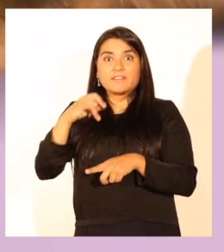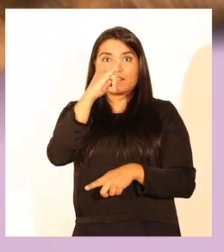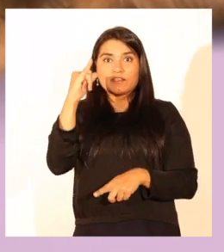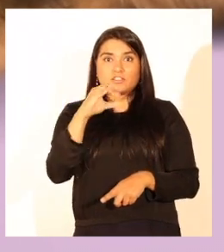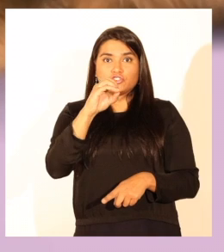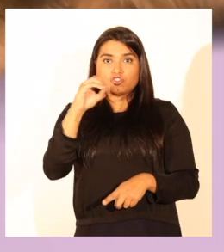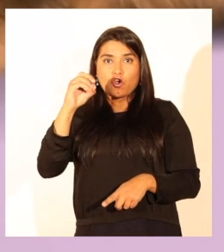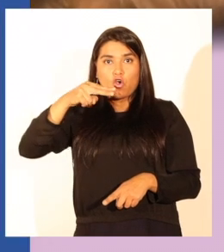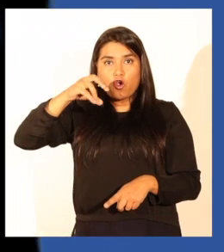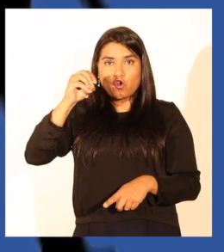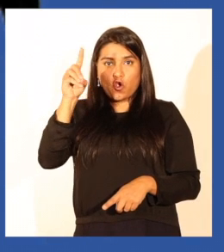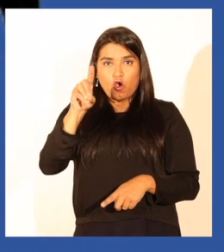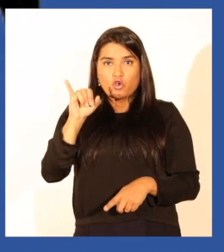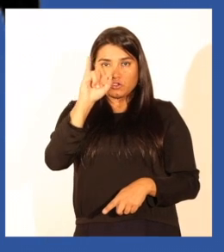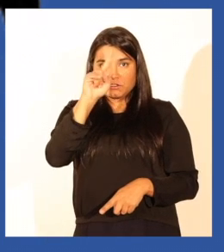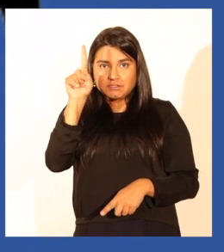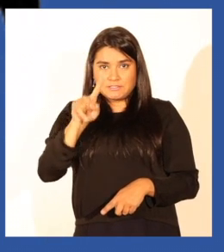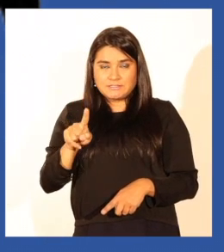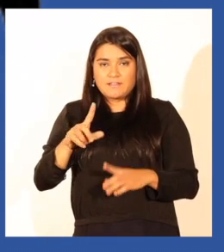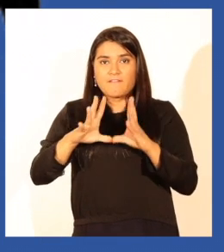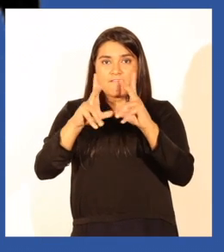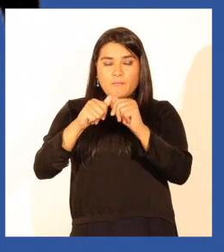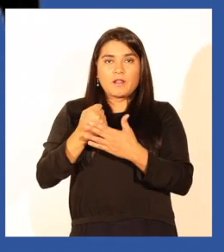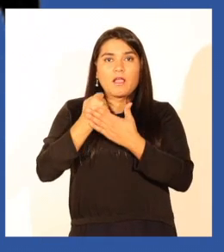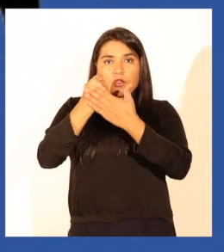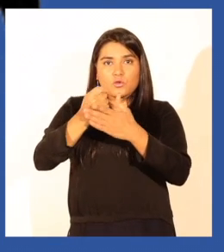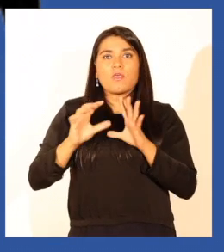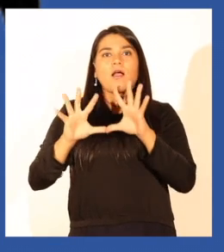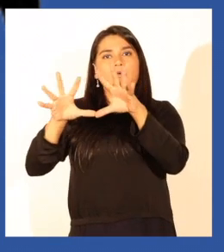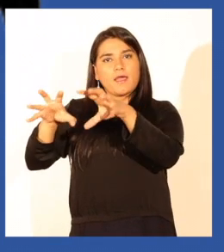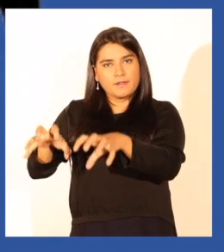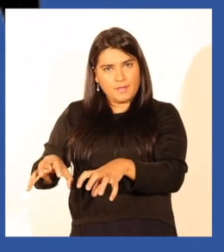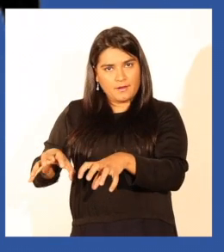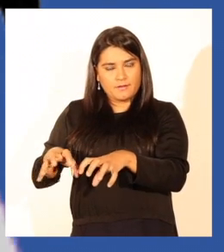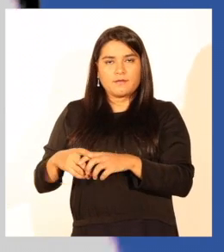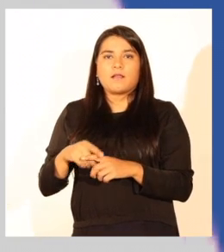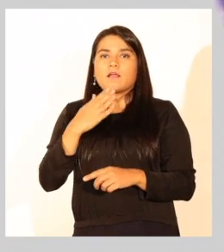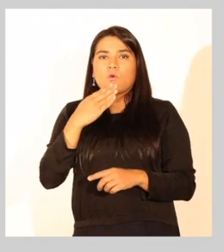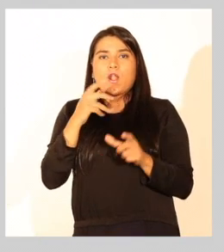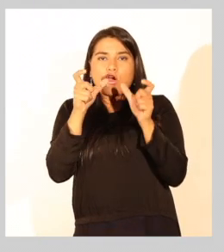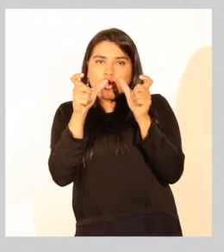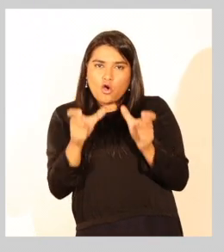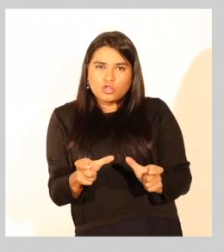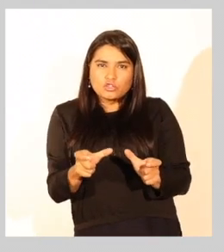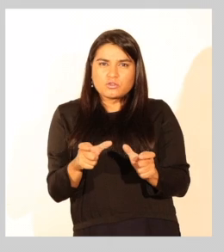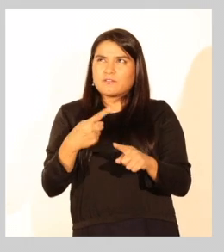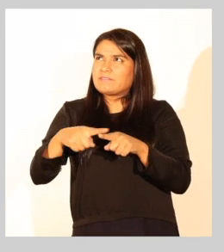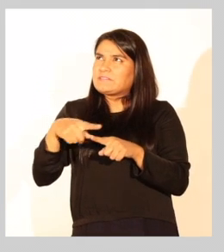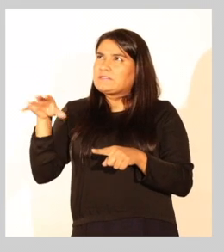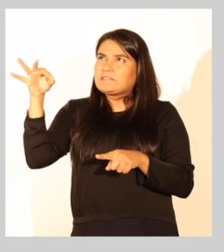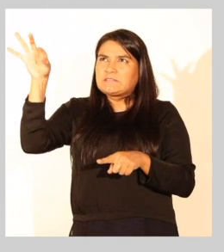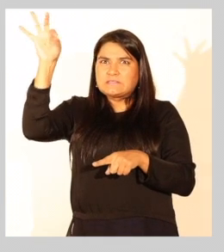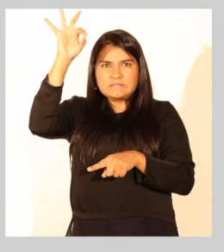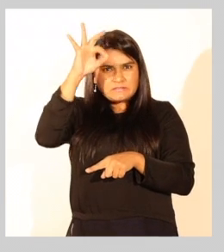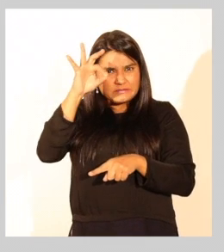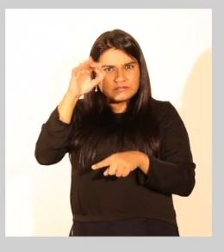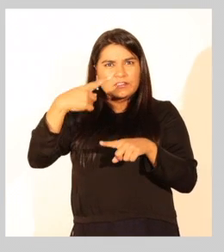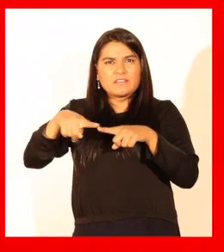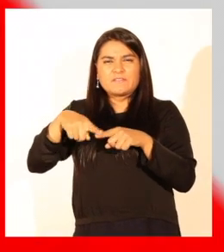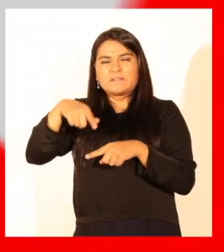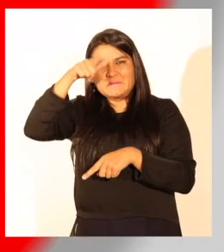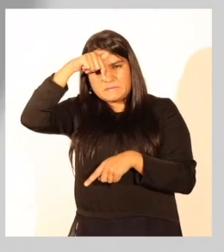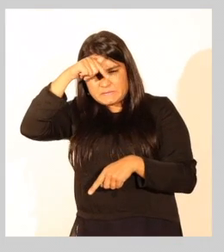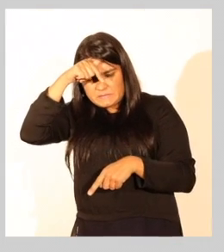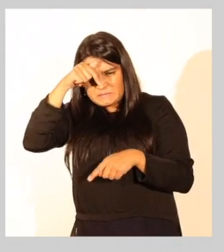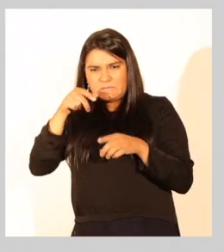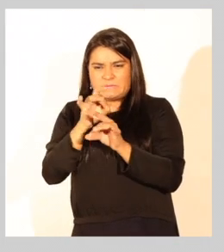zoonosis, beneficiando a más de 2.000 familias. En tanto, el control de vectores que correspondió a la entrega de